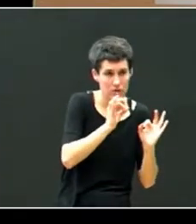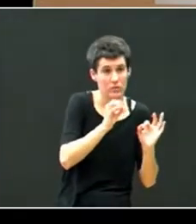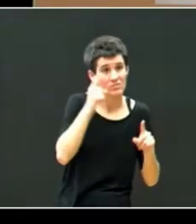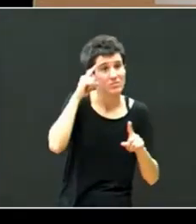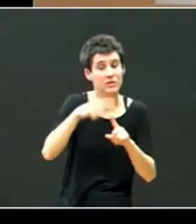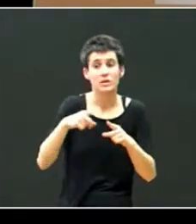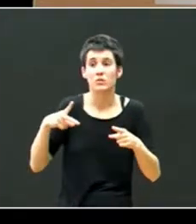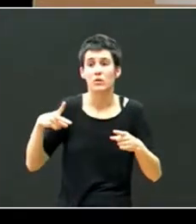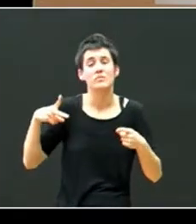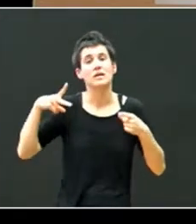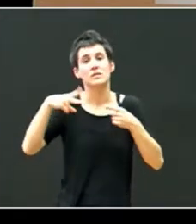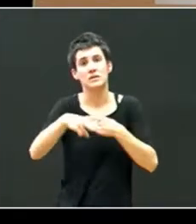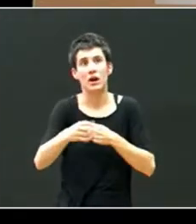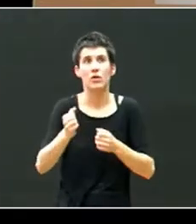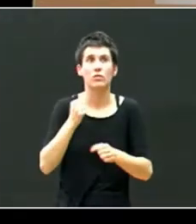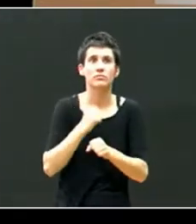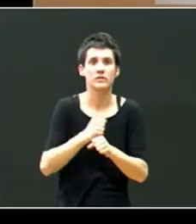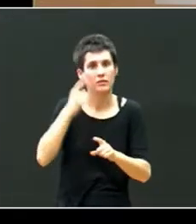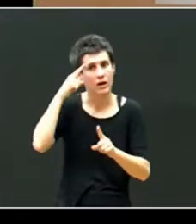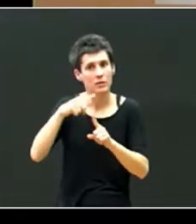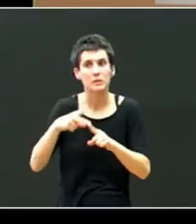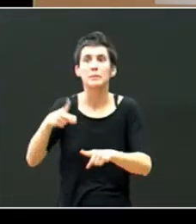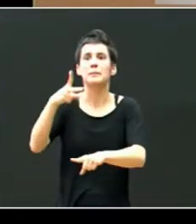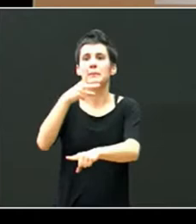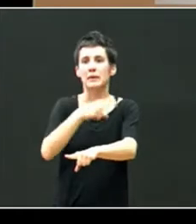o trabajar para prevenir adolescencias